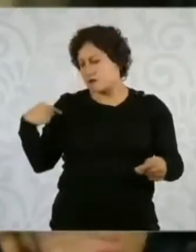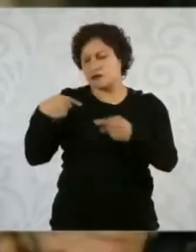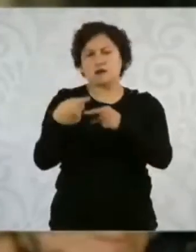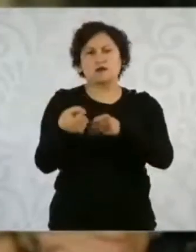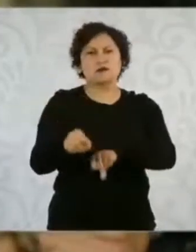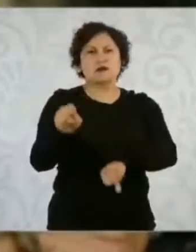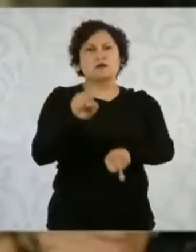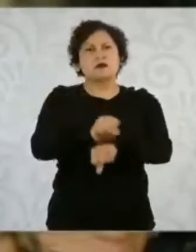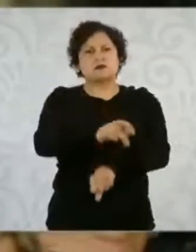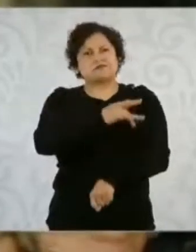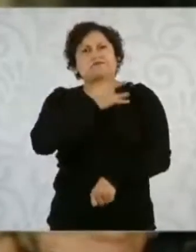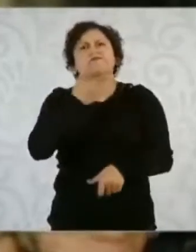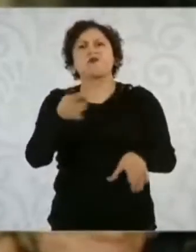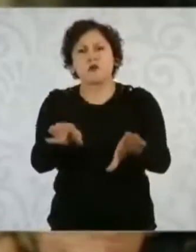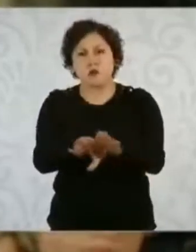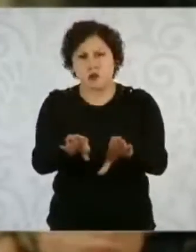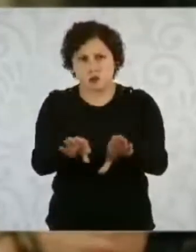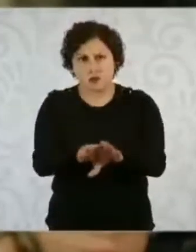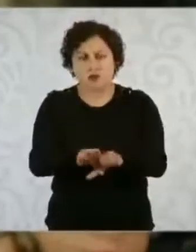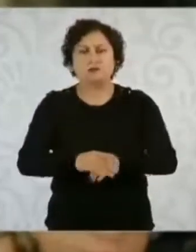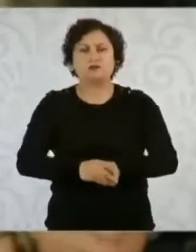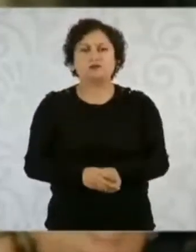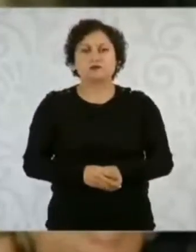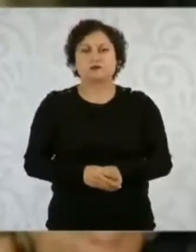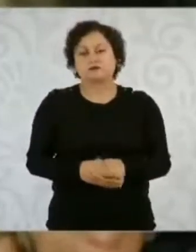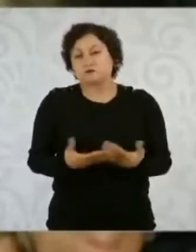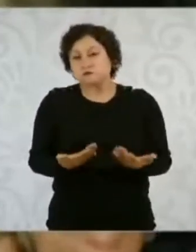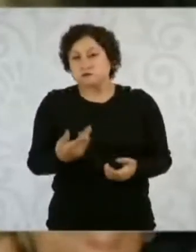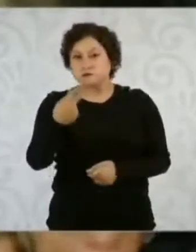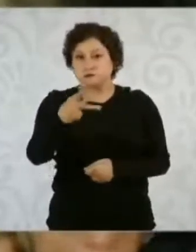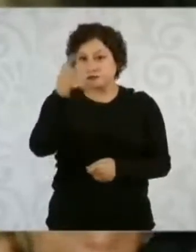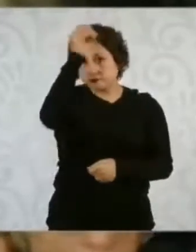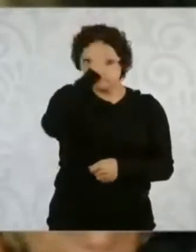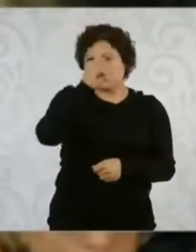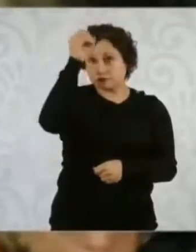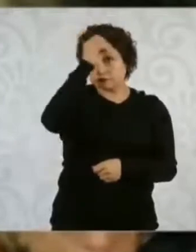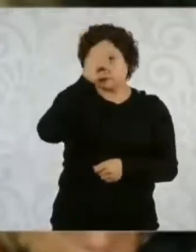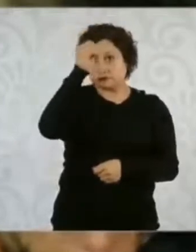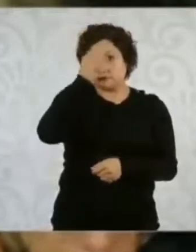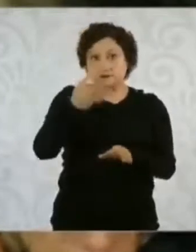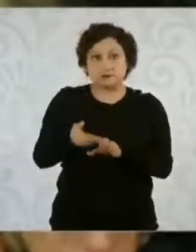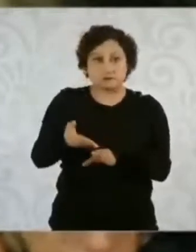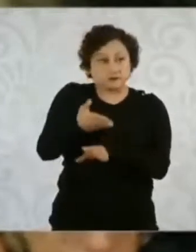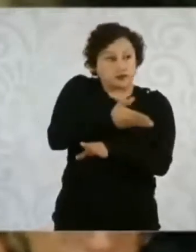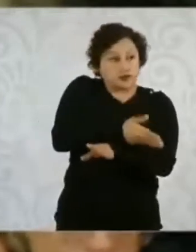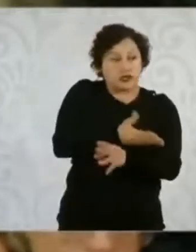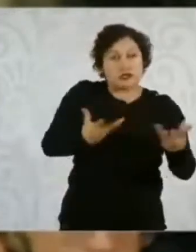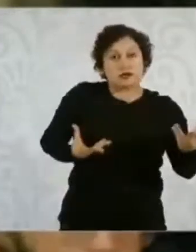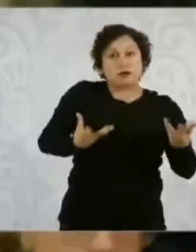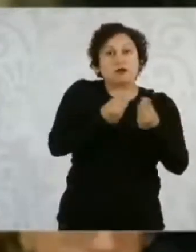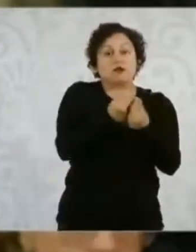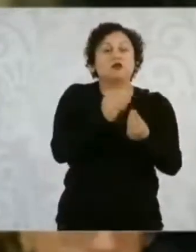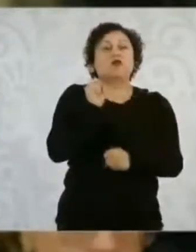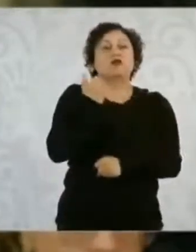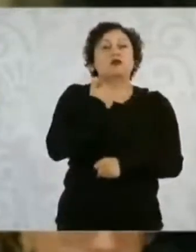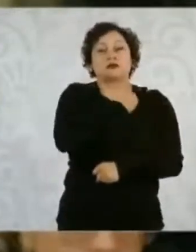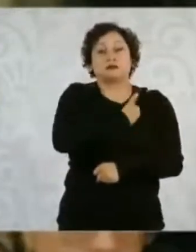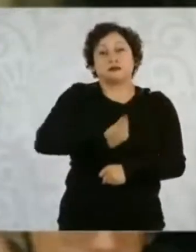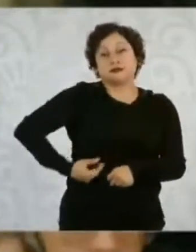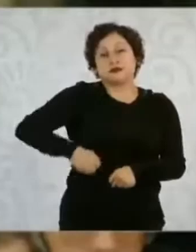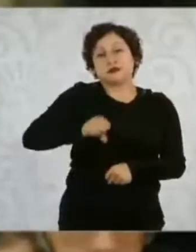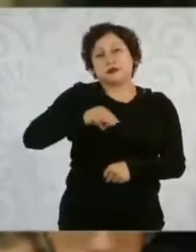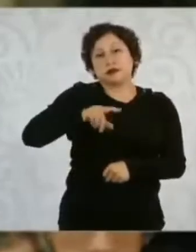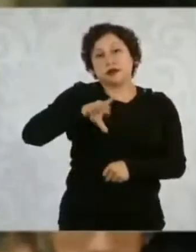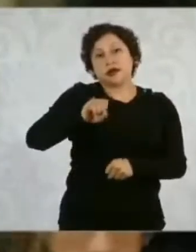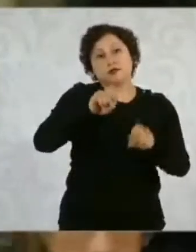¿Y cómo percibe usted que le ha ayudado las giras de trabajo que tuvo con el presidente Andrés Manuel López